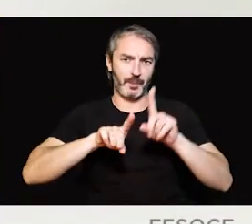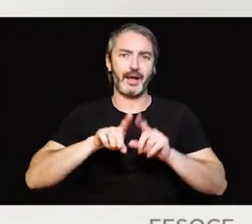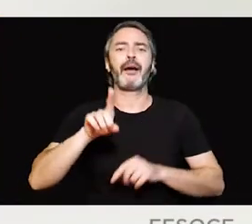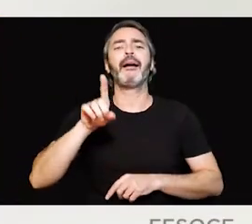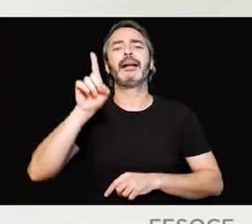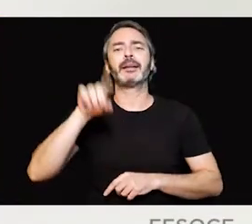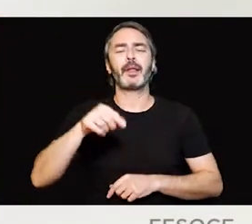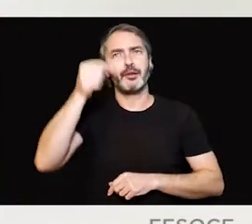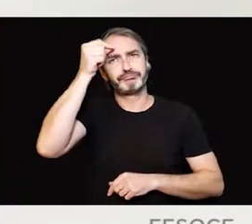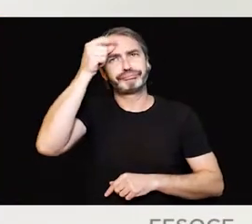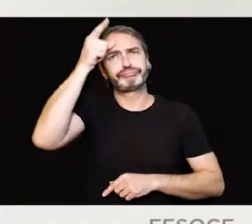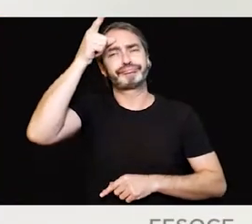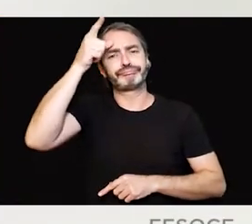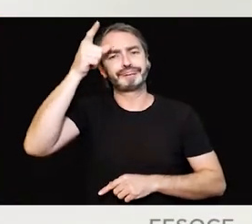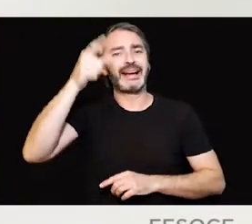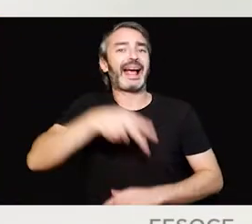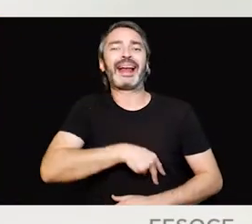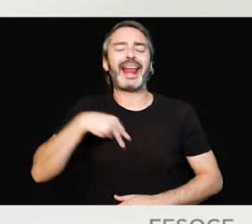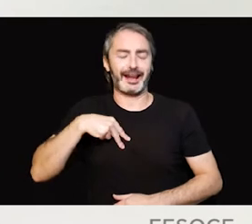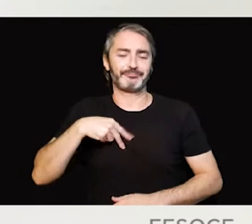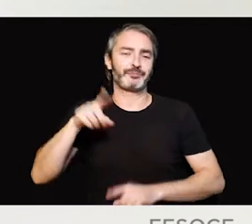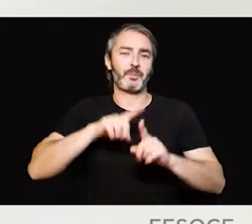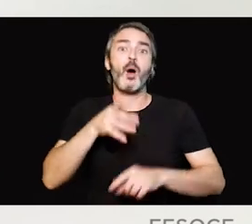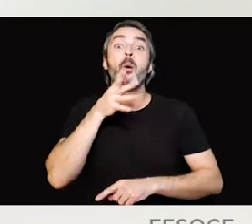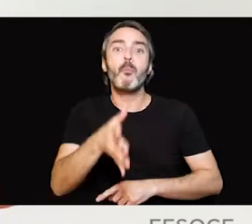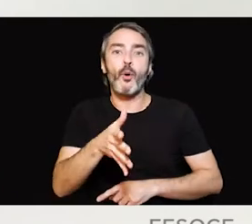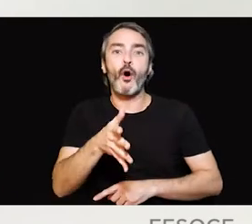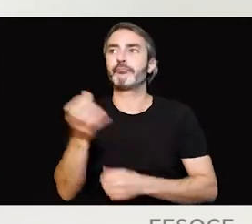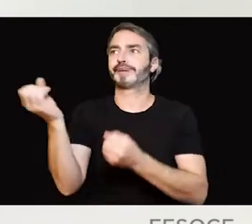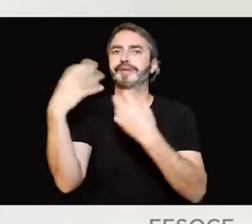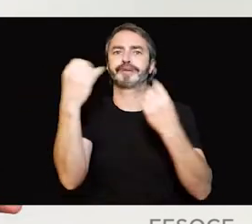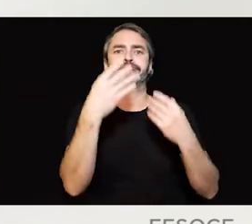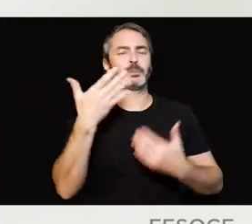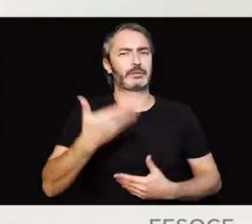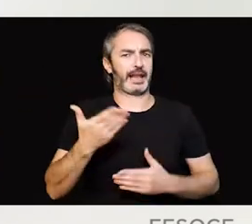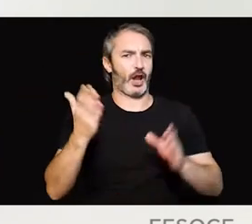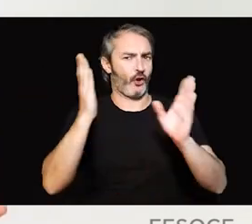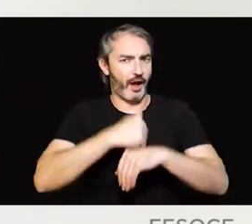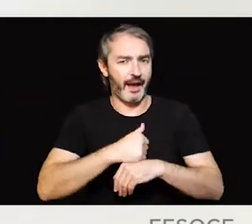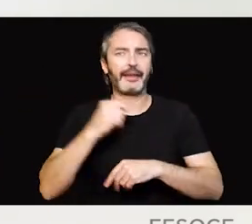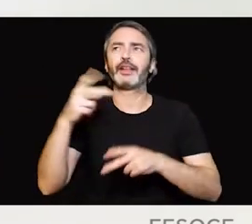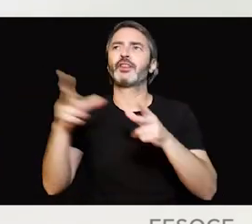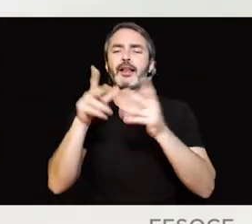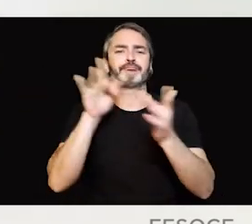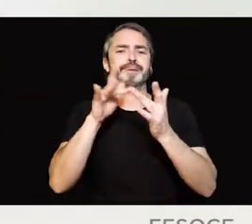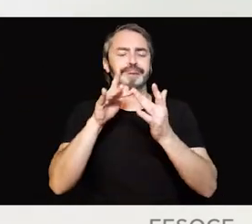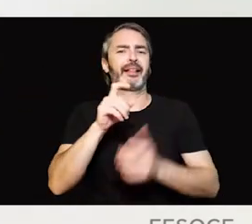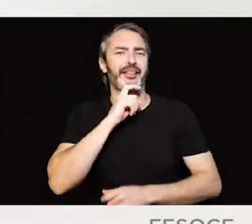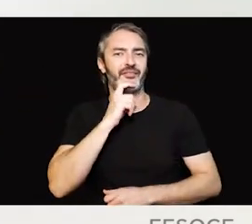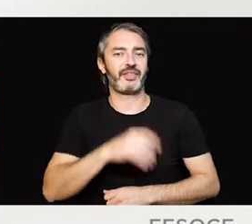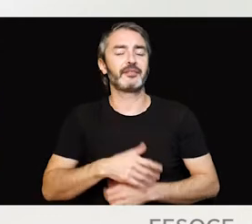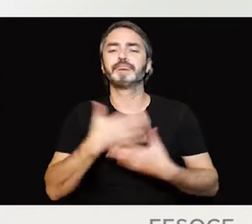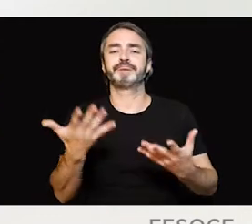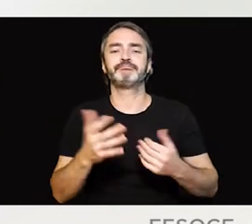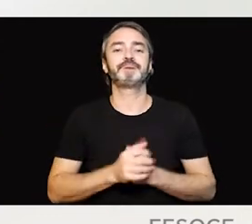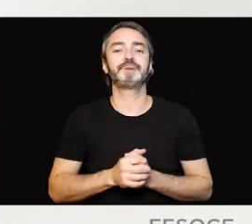desarrollo primitivo global. ¿Por qué? Bueno, eso es debido a que hay una privación de estímulos importante y una gran privación de socialización. En